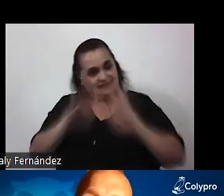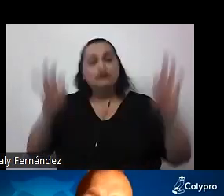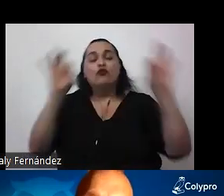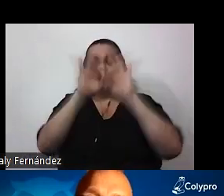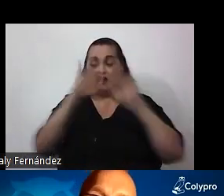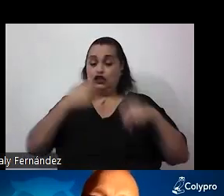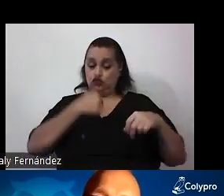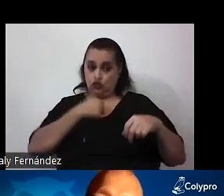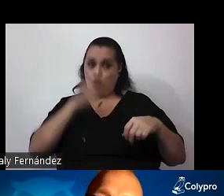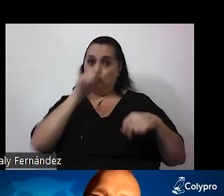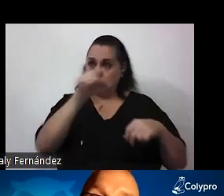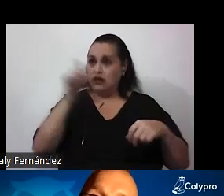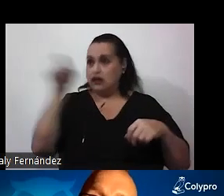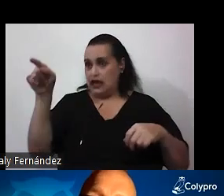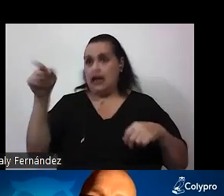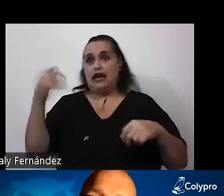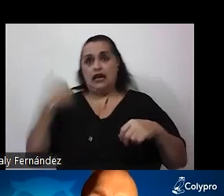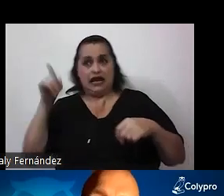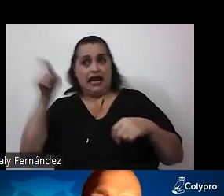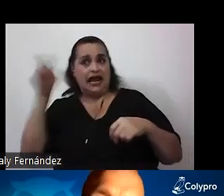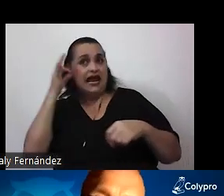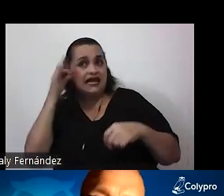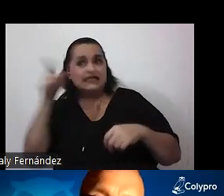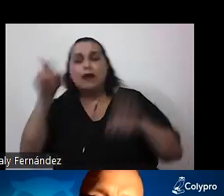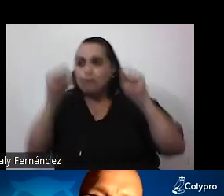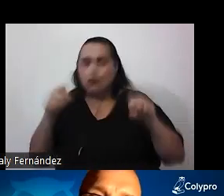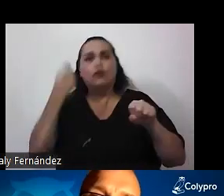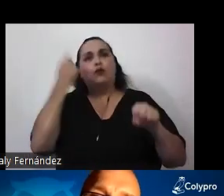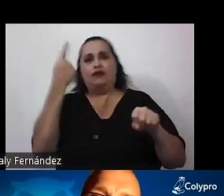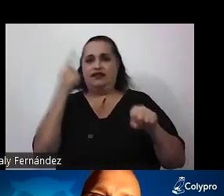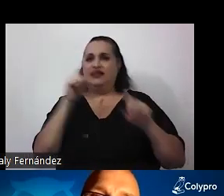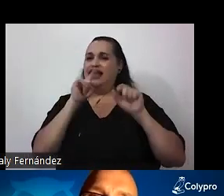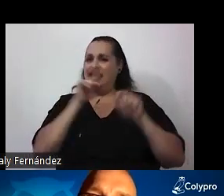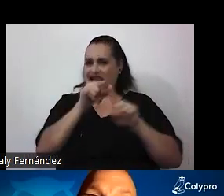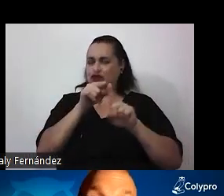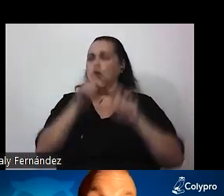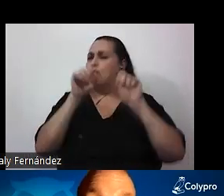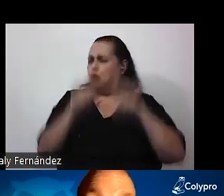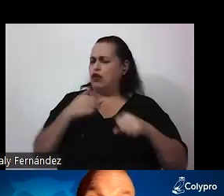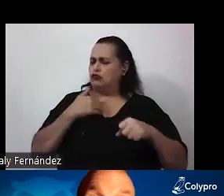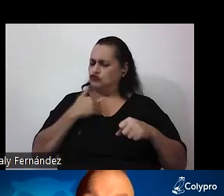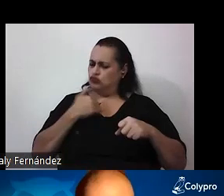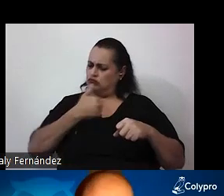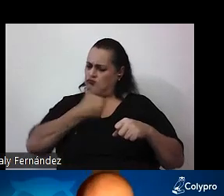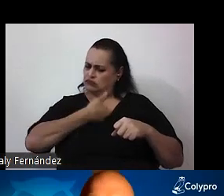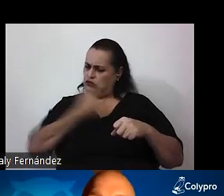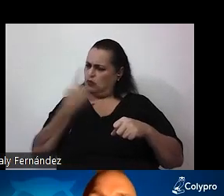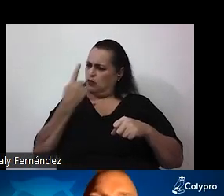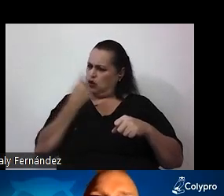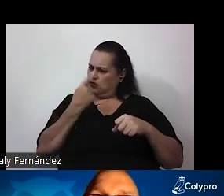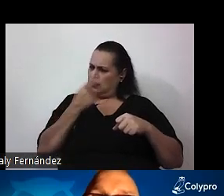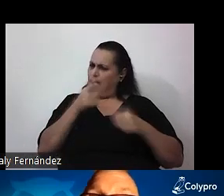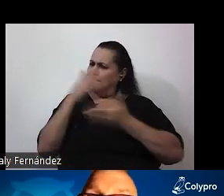vos él ella podamos comprender esto podamos preguntarnos la parte metacognitiva